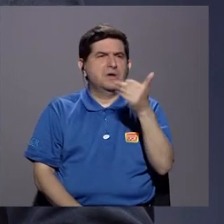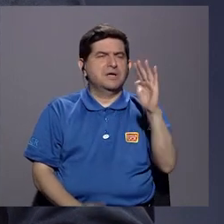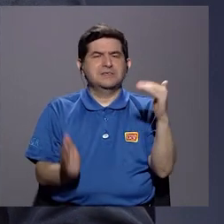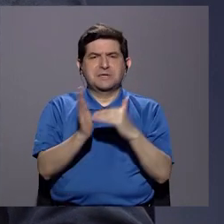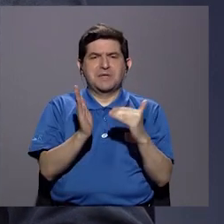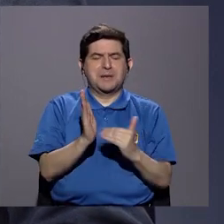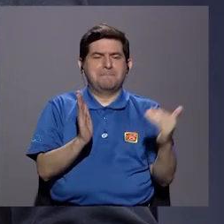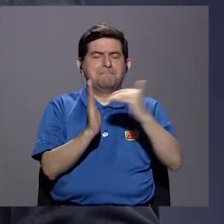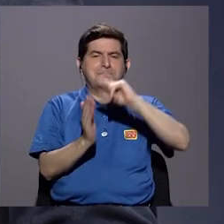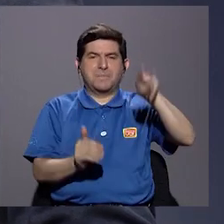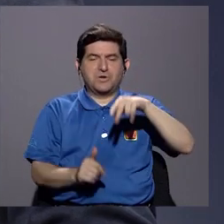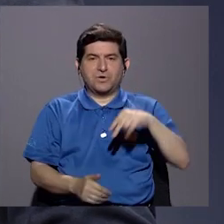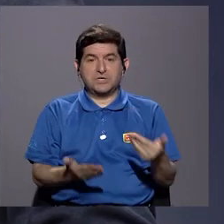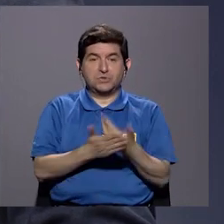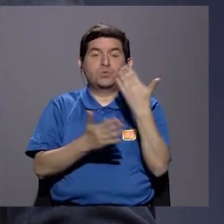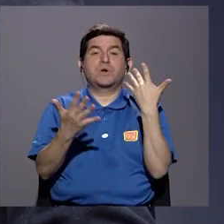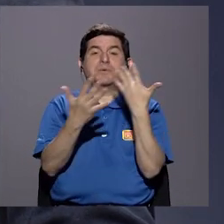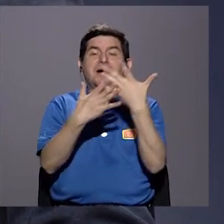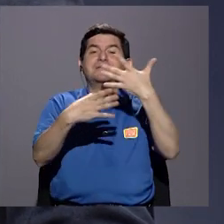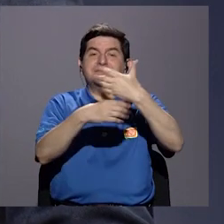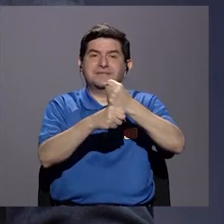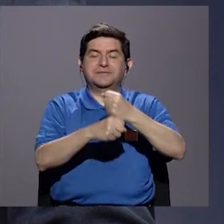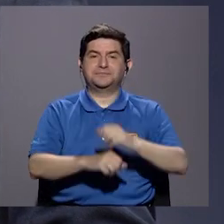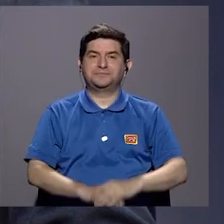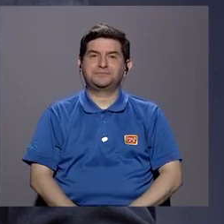los 15 mil millones de colones, para hacer una cárcel nueva.